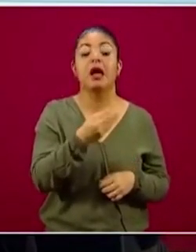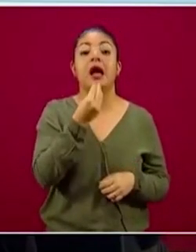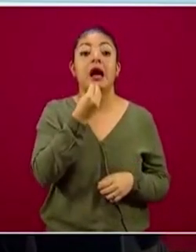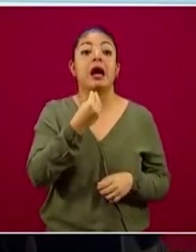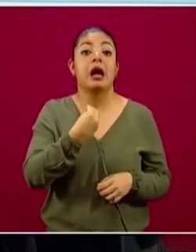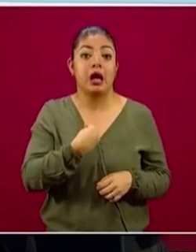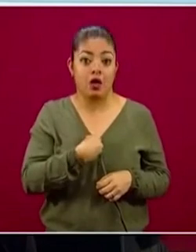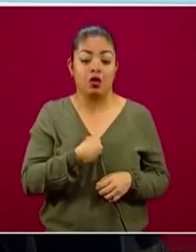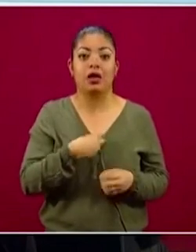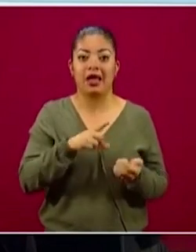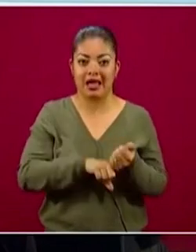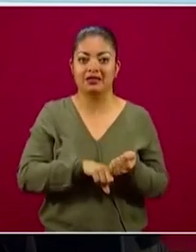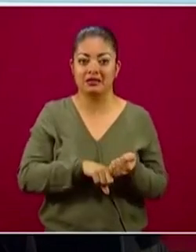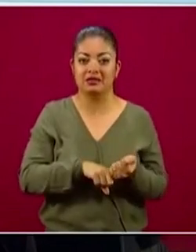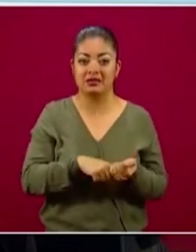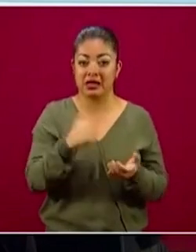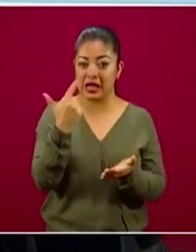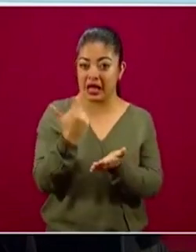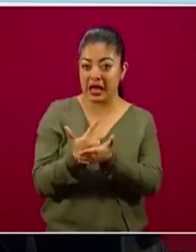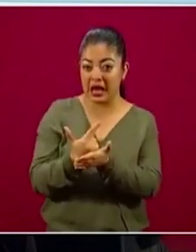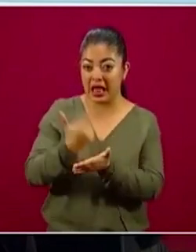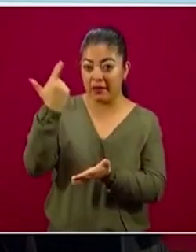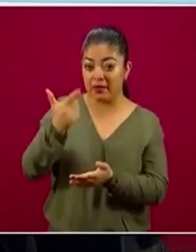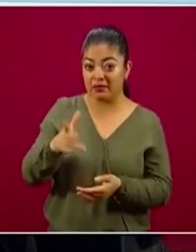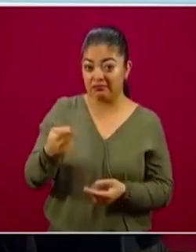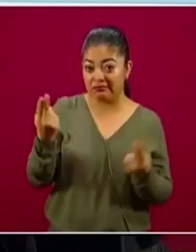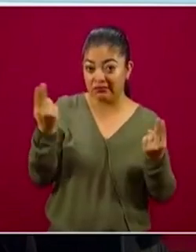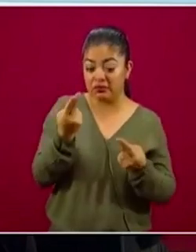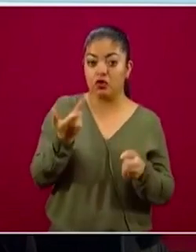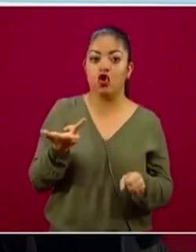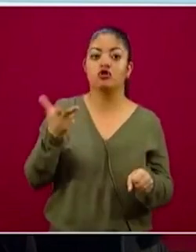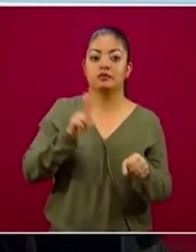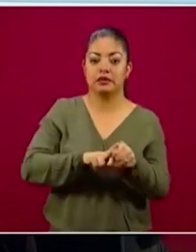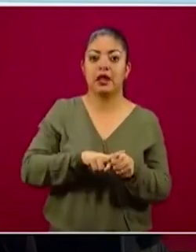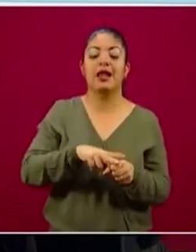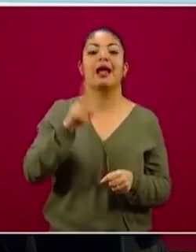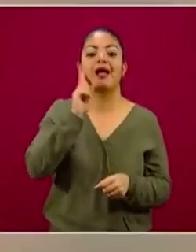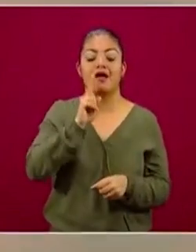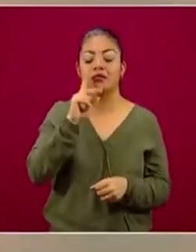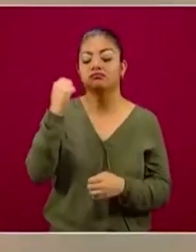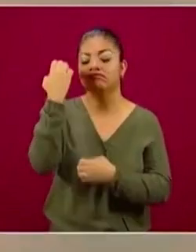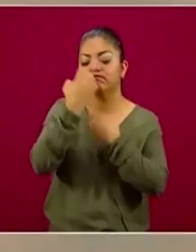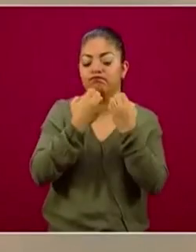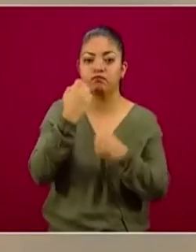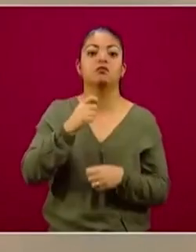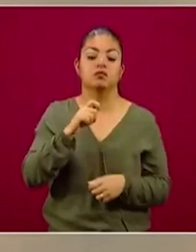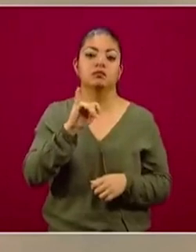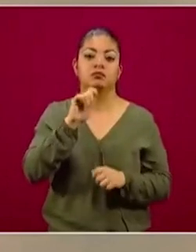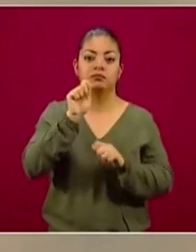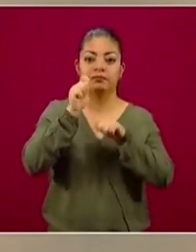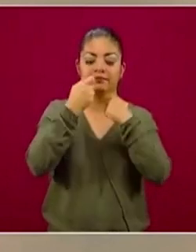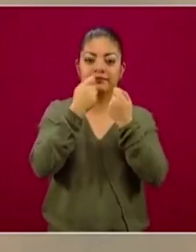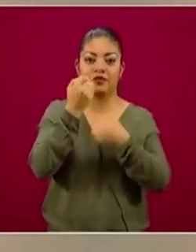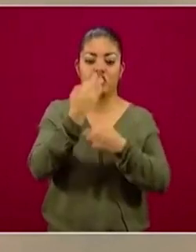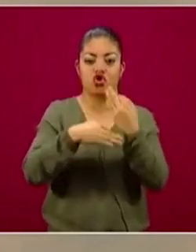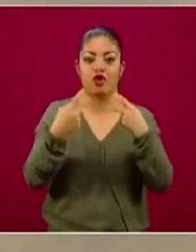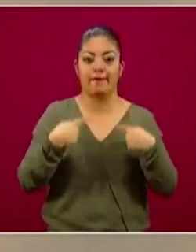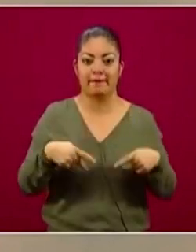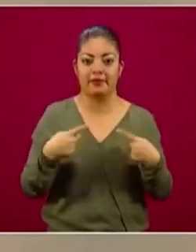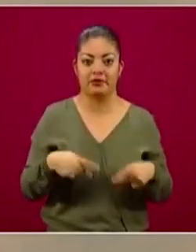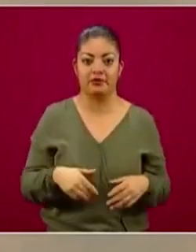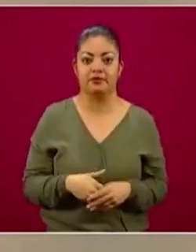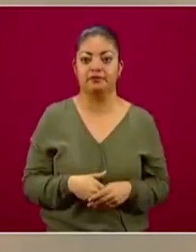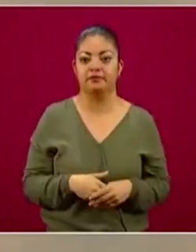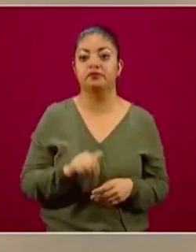los casos suficientemente graves para estar en hospital se les hace o se debe hacer toma de muestras a todas las personas.